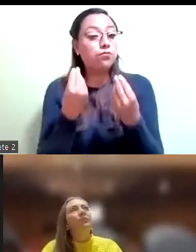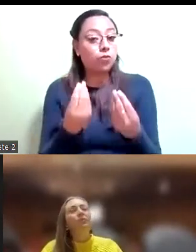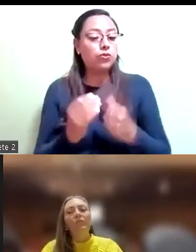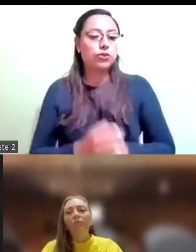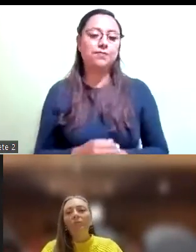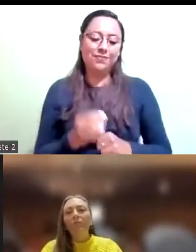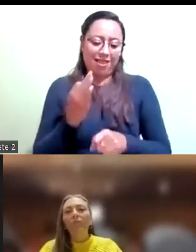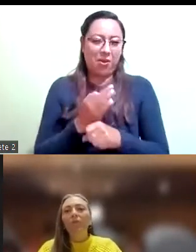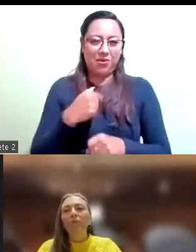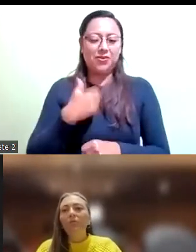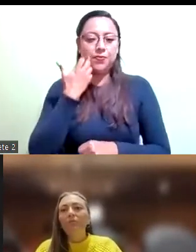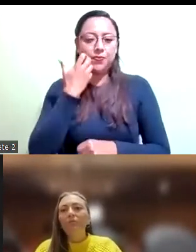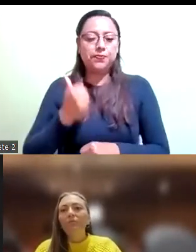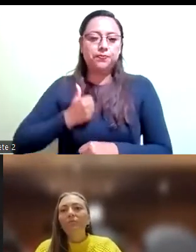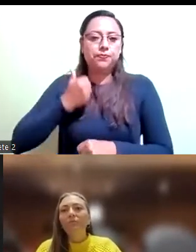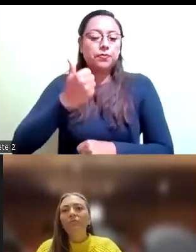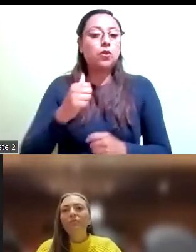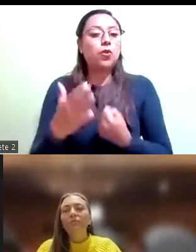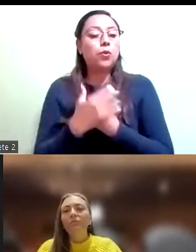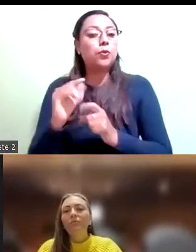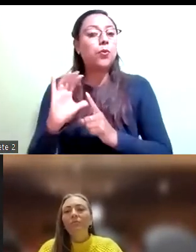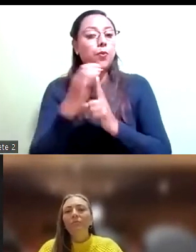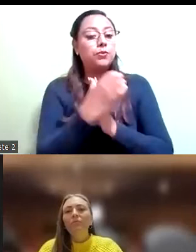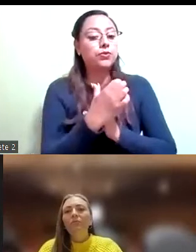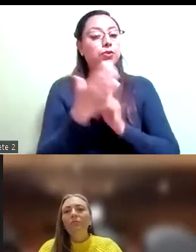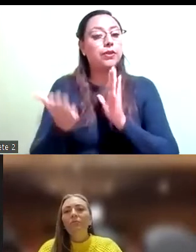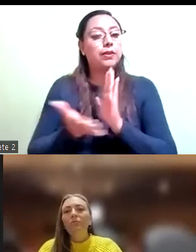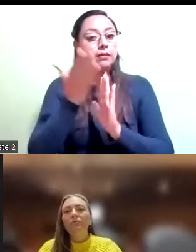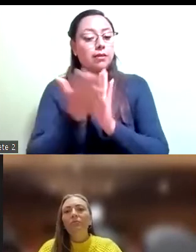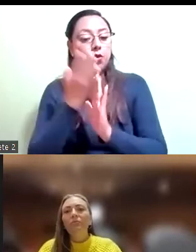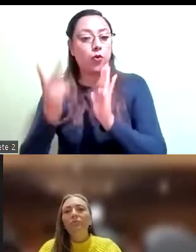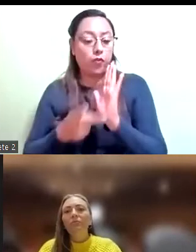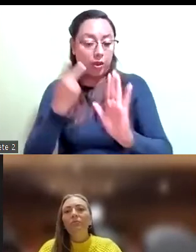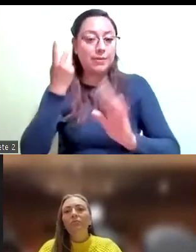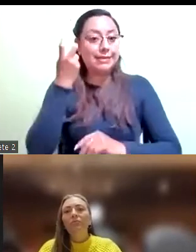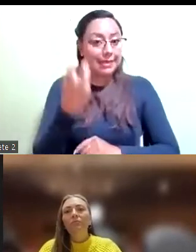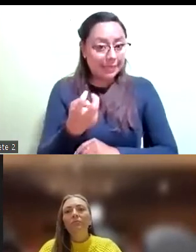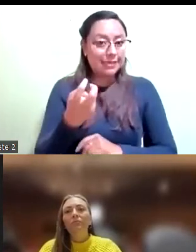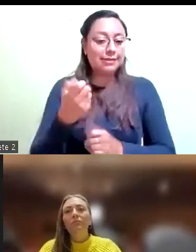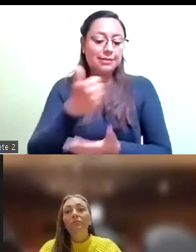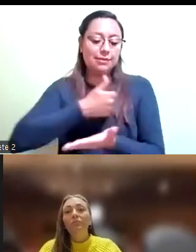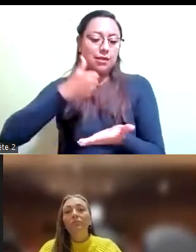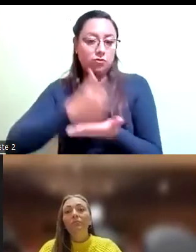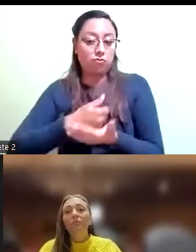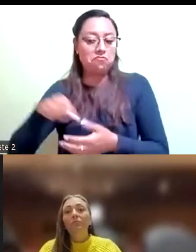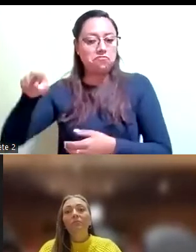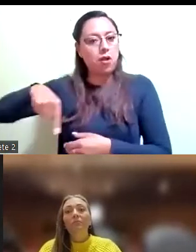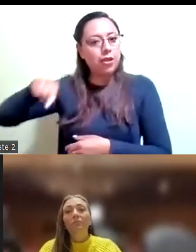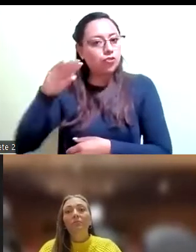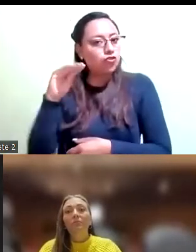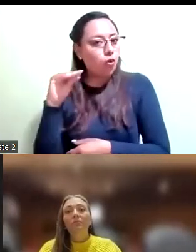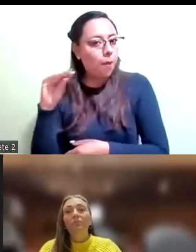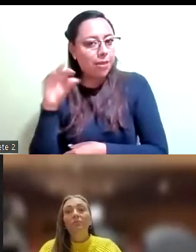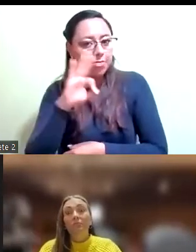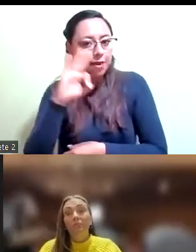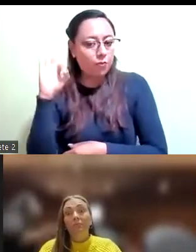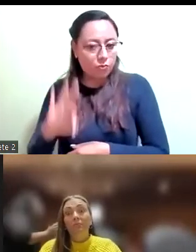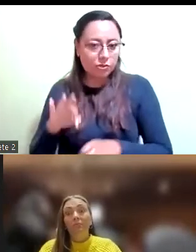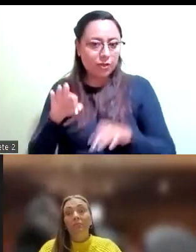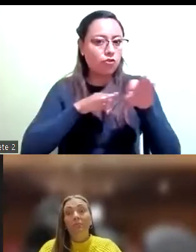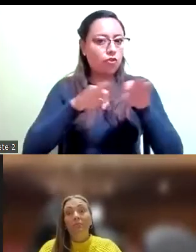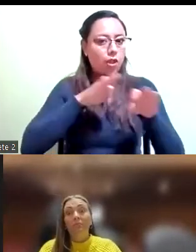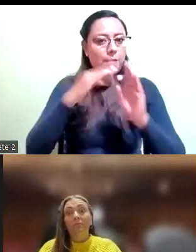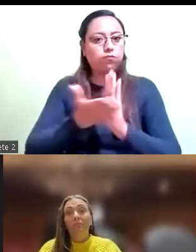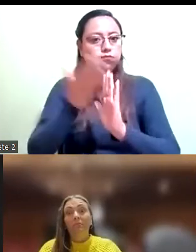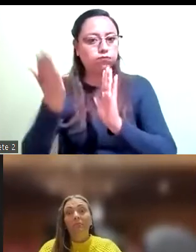la comisión de reconstrucción de esta ciudad está en un 90%. Están por terminarse los trabajos de reconstrucción de la ciudad